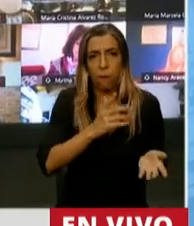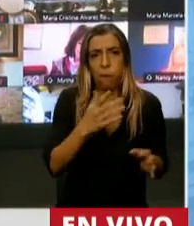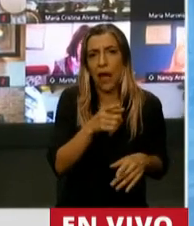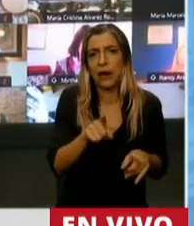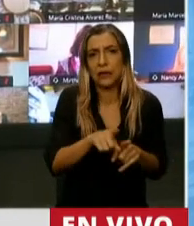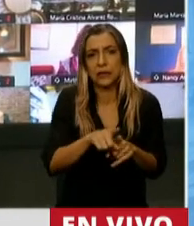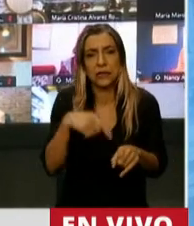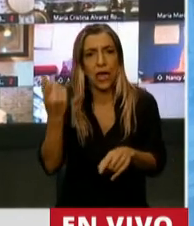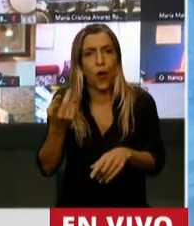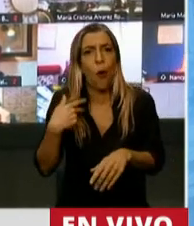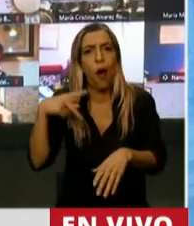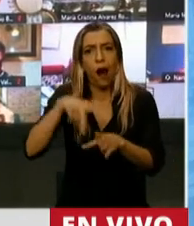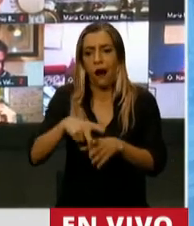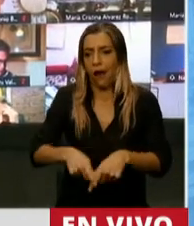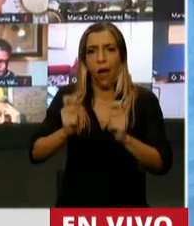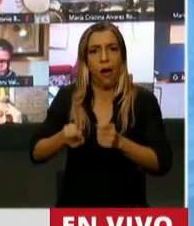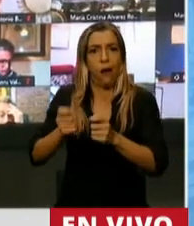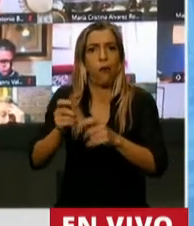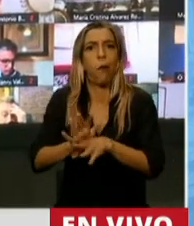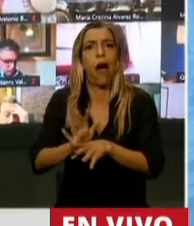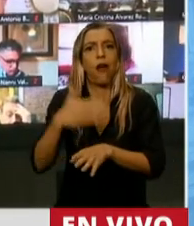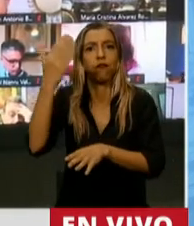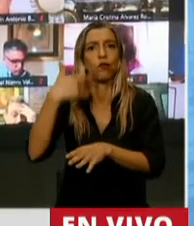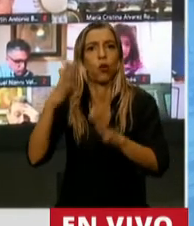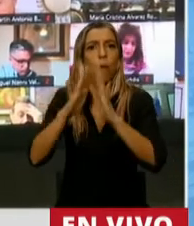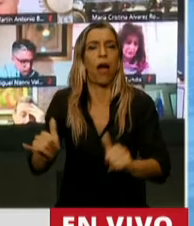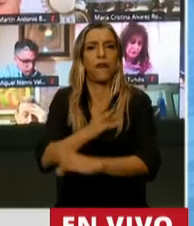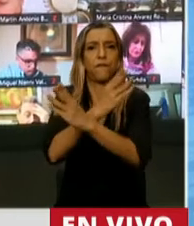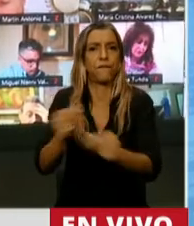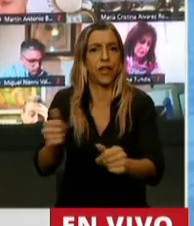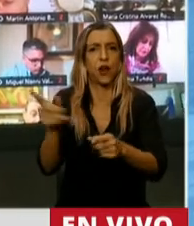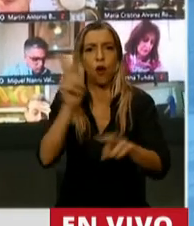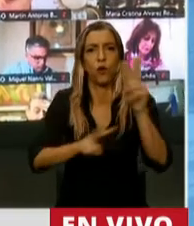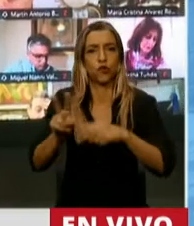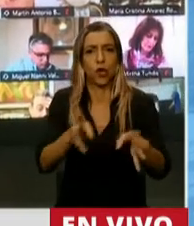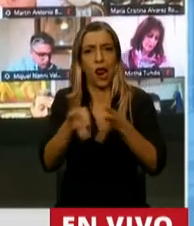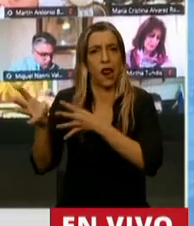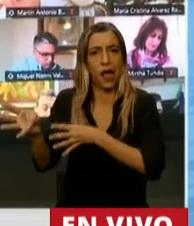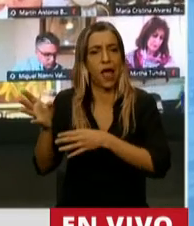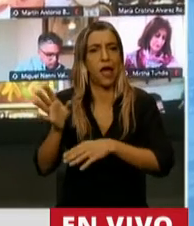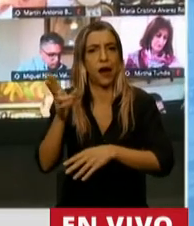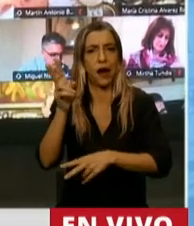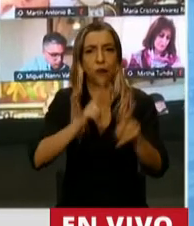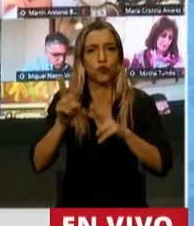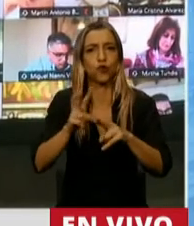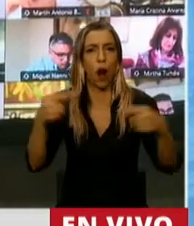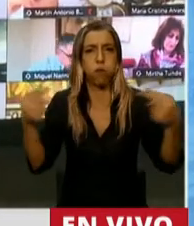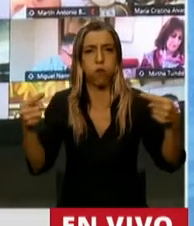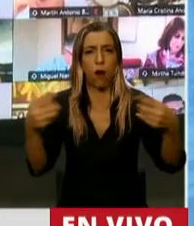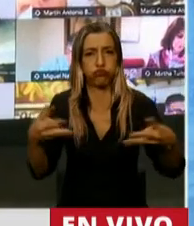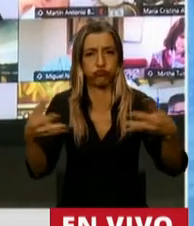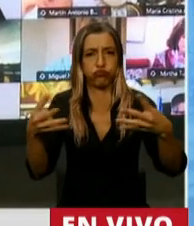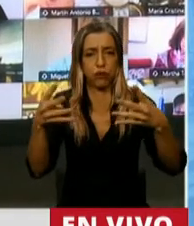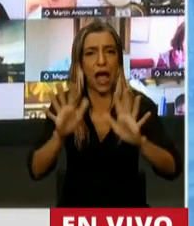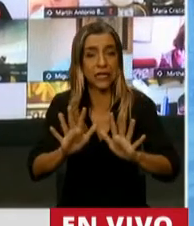le dan la misión de terminar con la paz y la armonía y que nos destruyamos entre uno y otro. Y la verdad que creo que no es